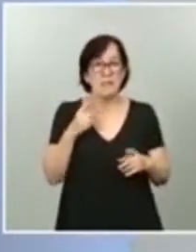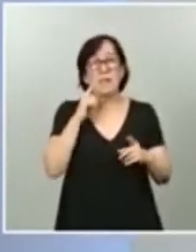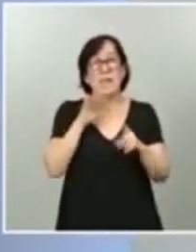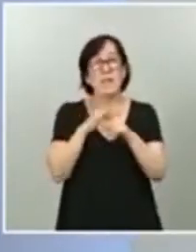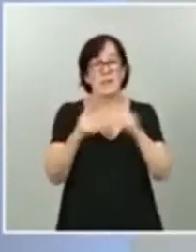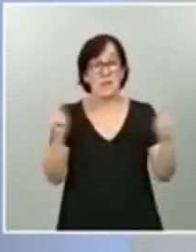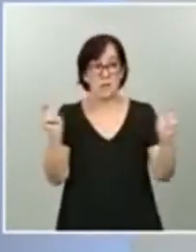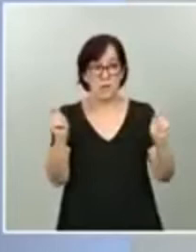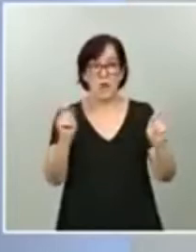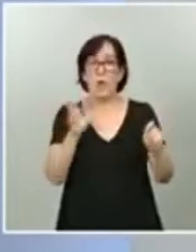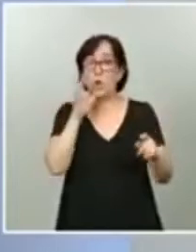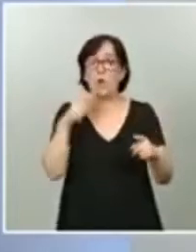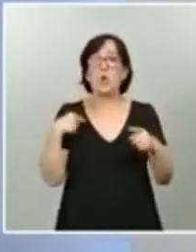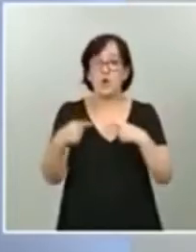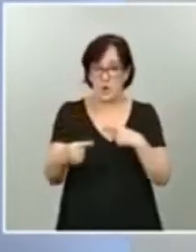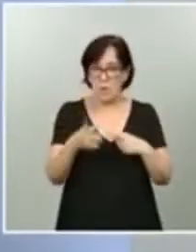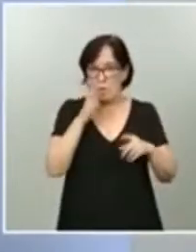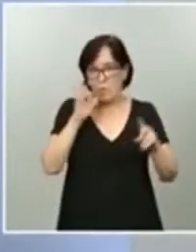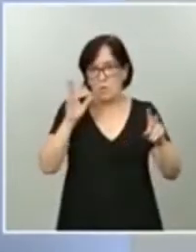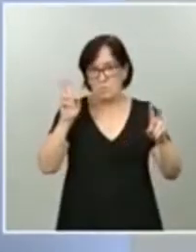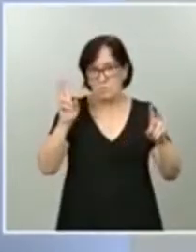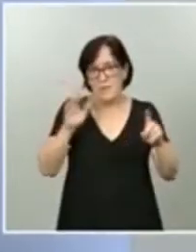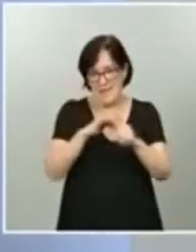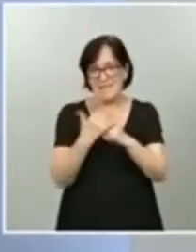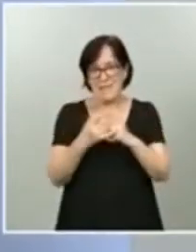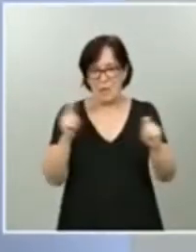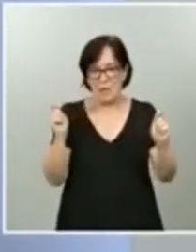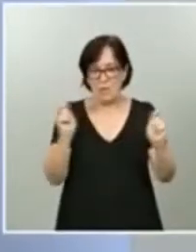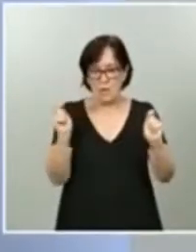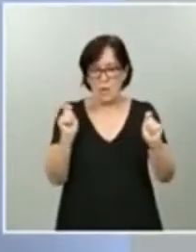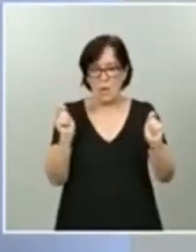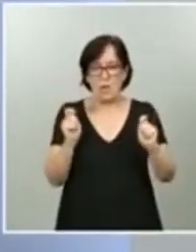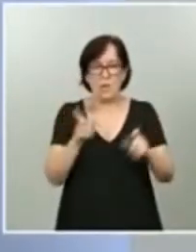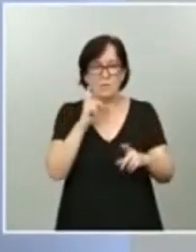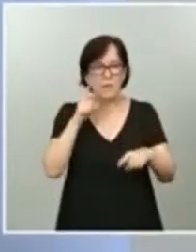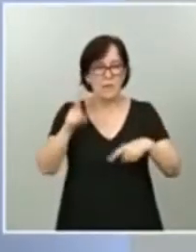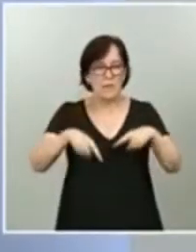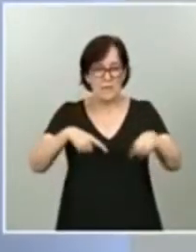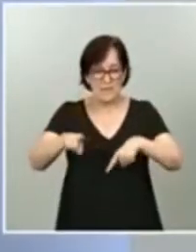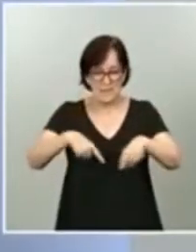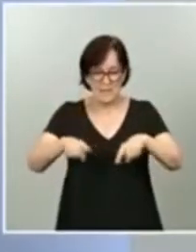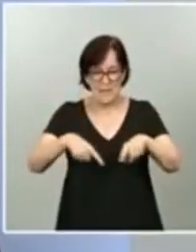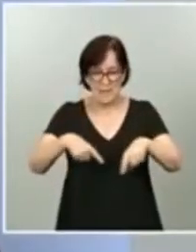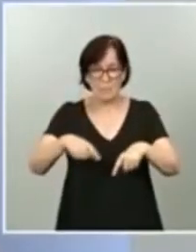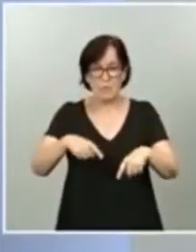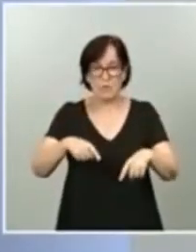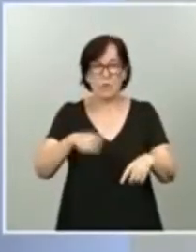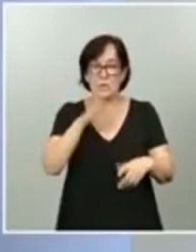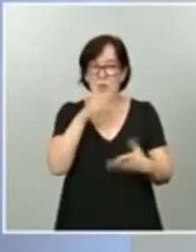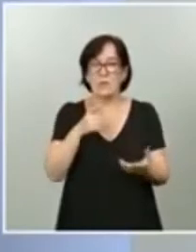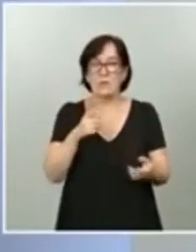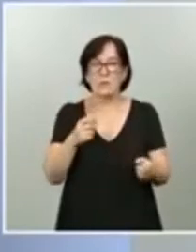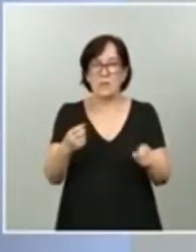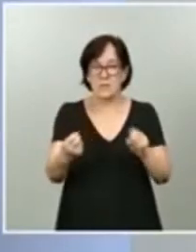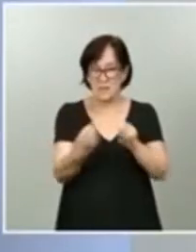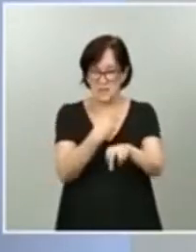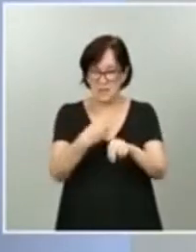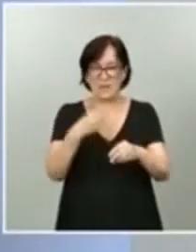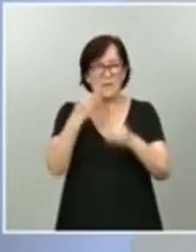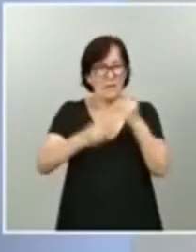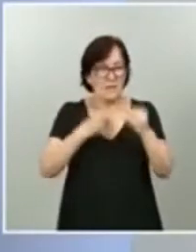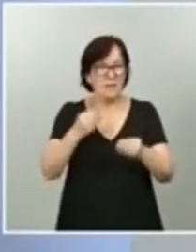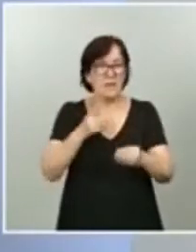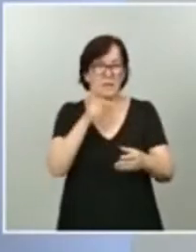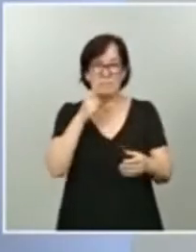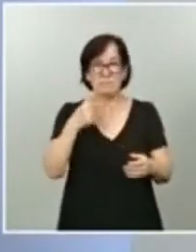consecuencia del propio estado del arma. En el transporte por carretera también hemos tomado algunas medidas administrativas muy demandadas por el